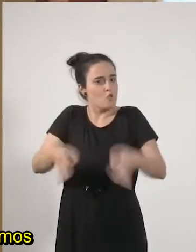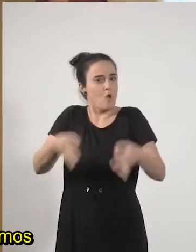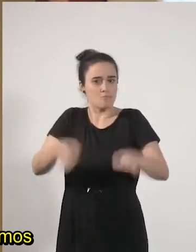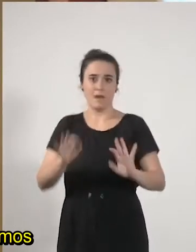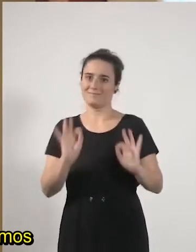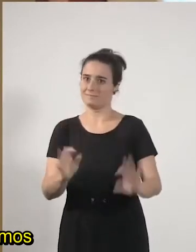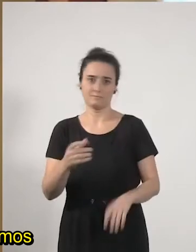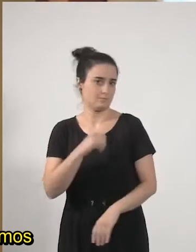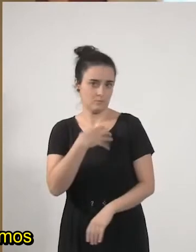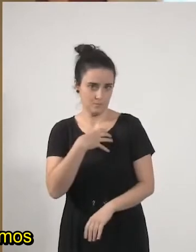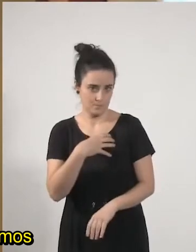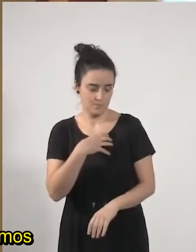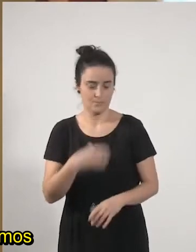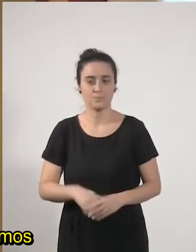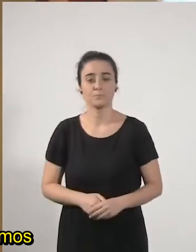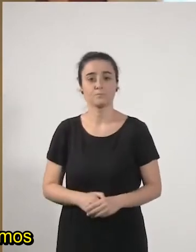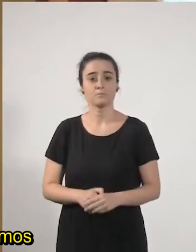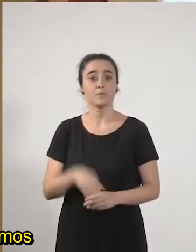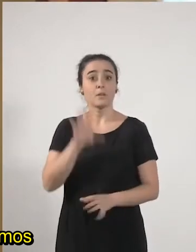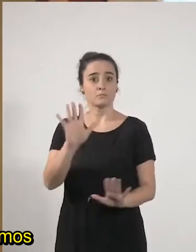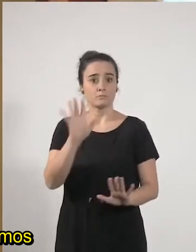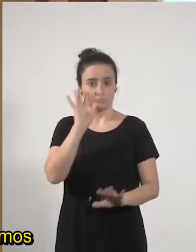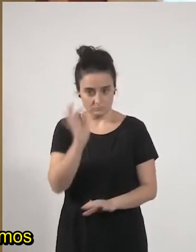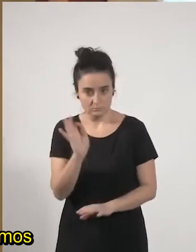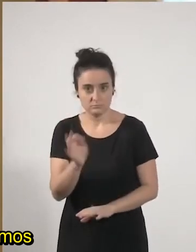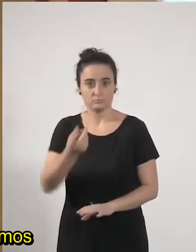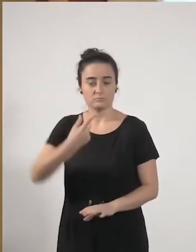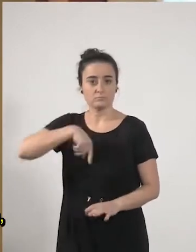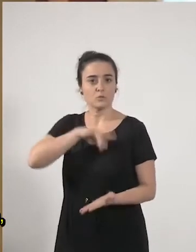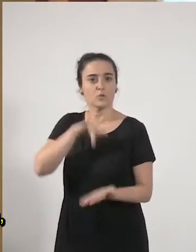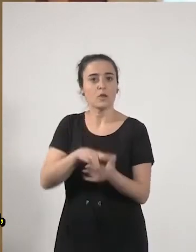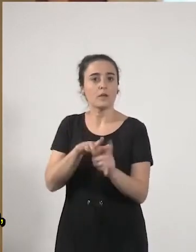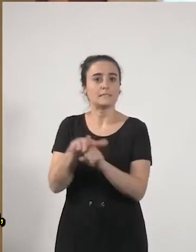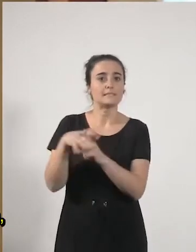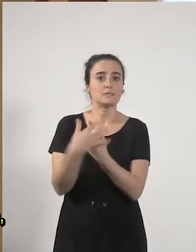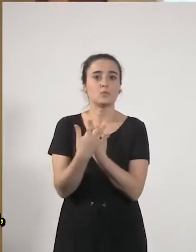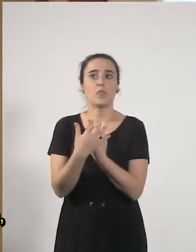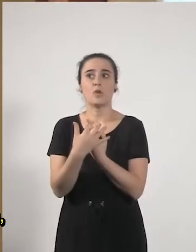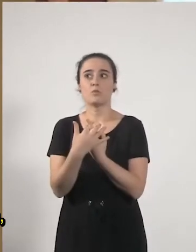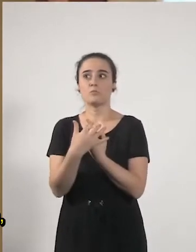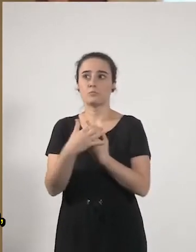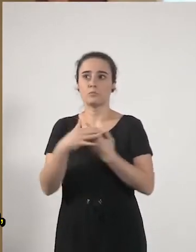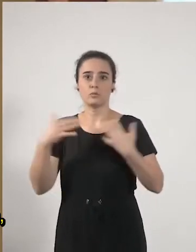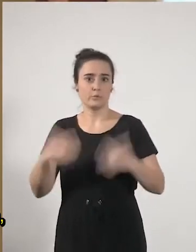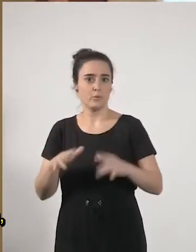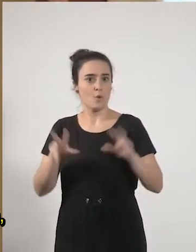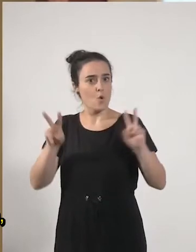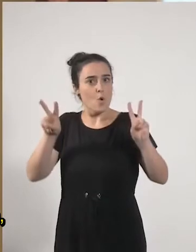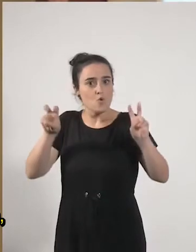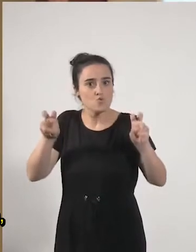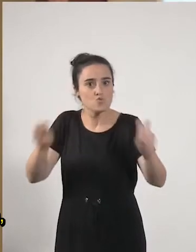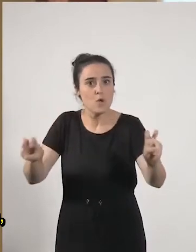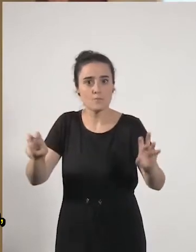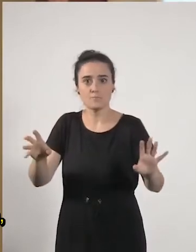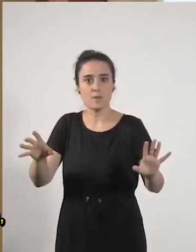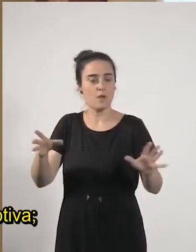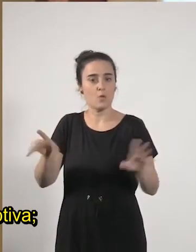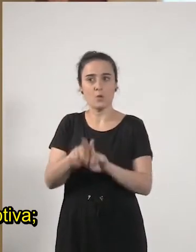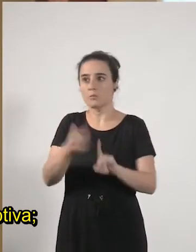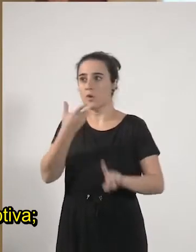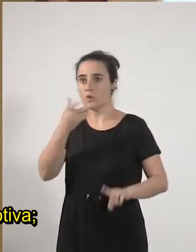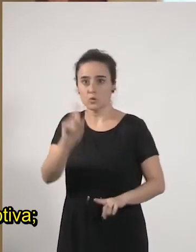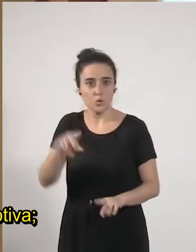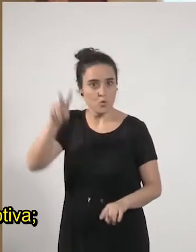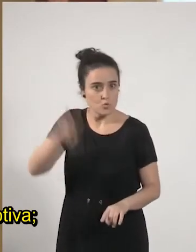En cualquier caso, que reconocer que nos enfrentamos a una situación totalmente nueva, desconocida, complicada,